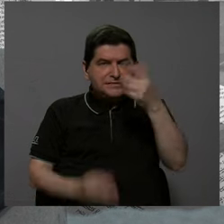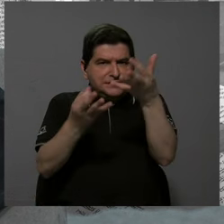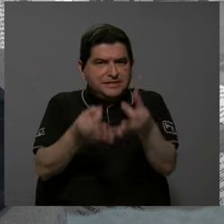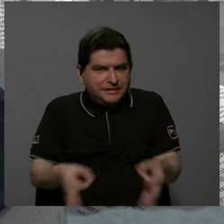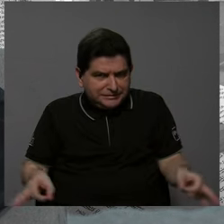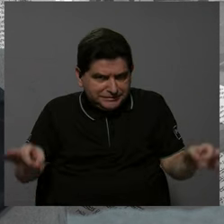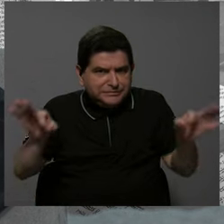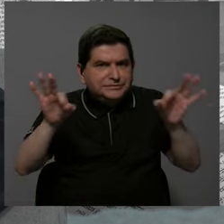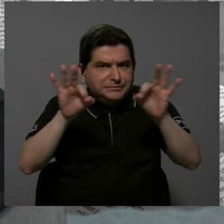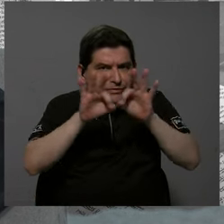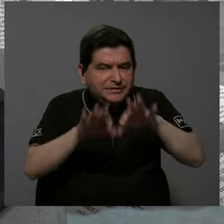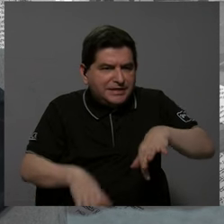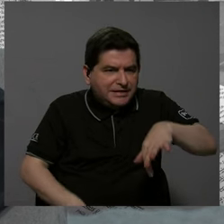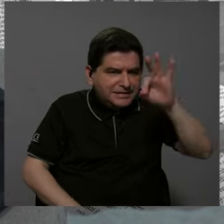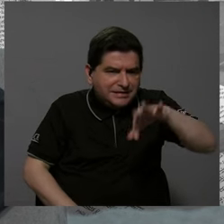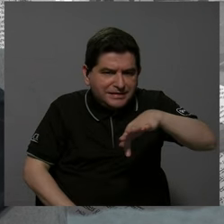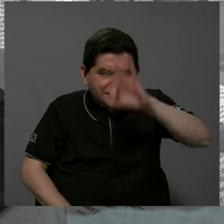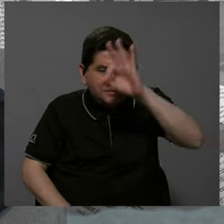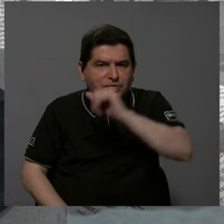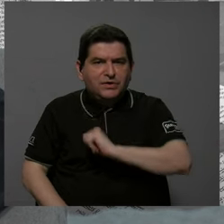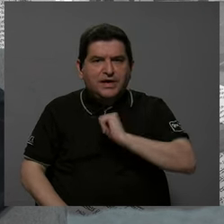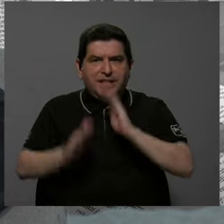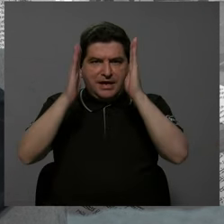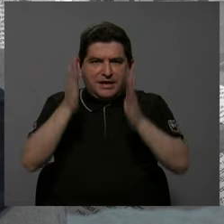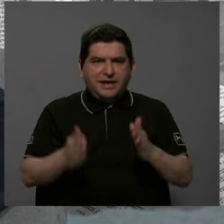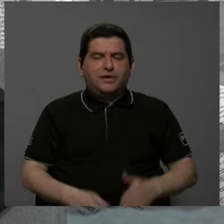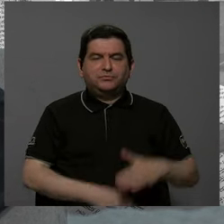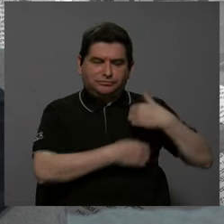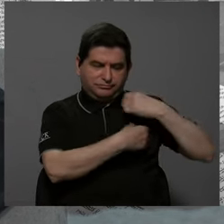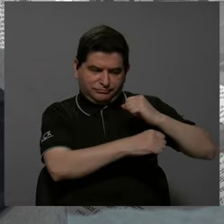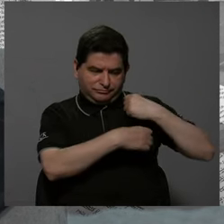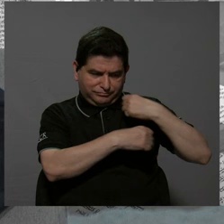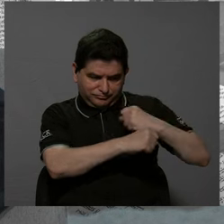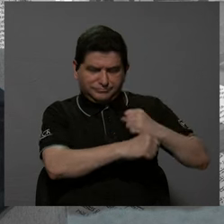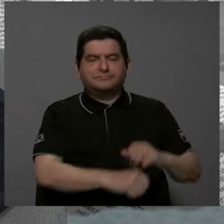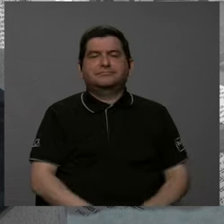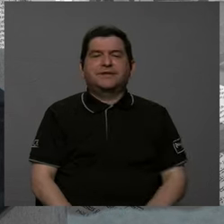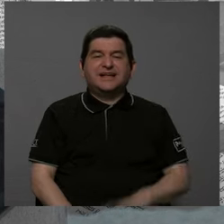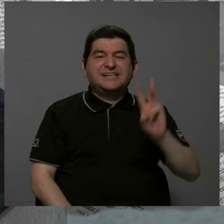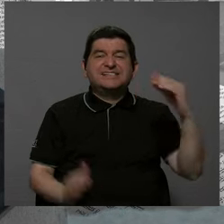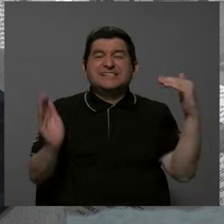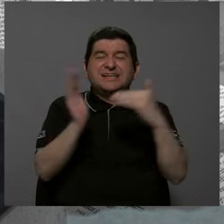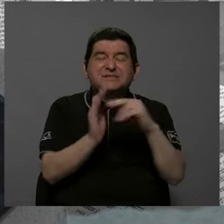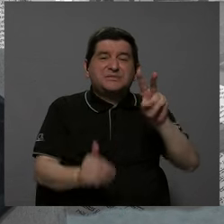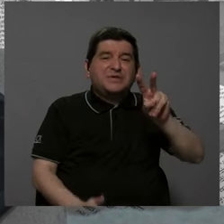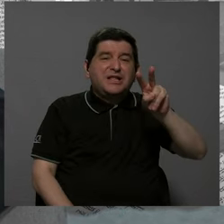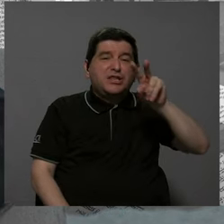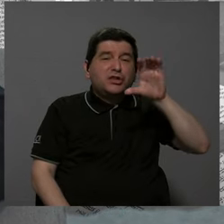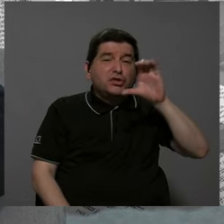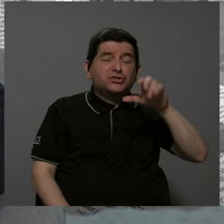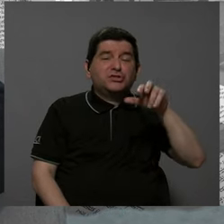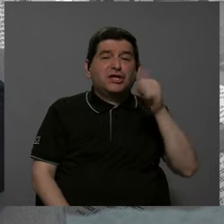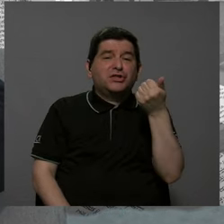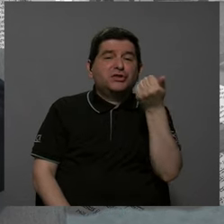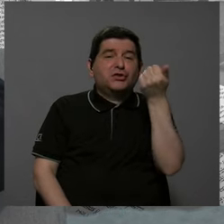que se eligen las autoridades municipales 6.212